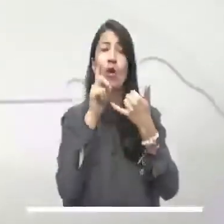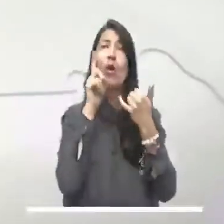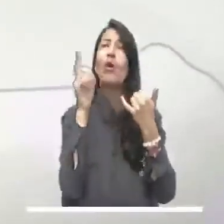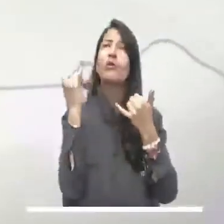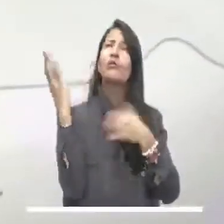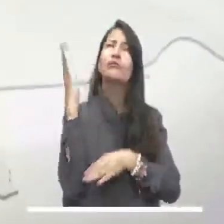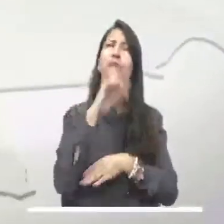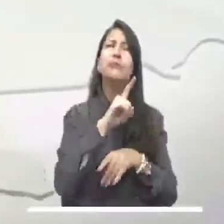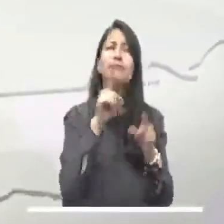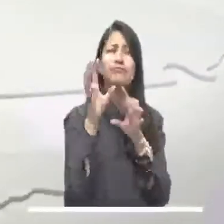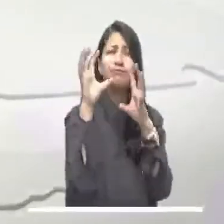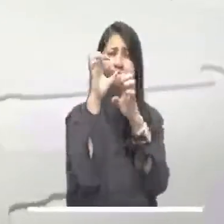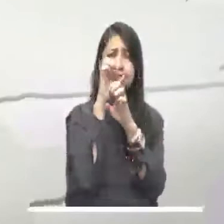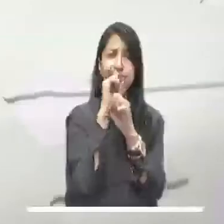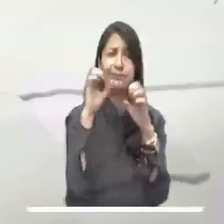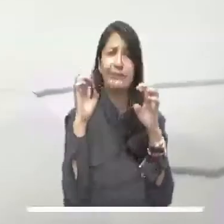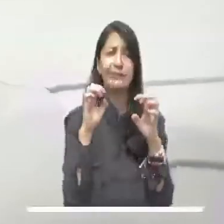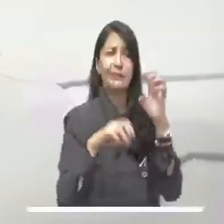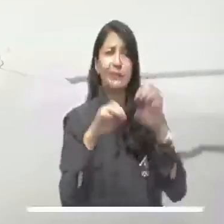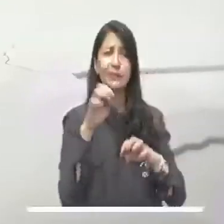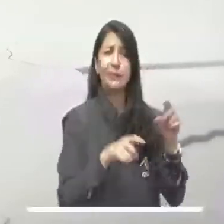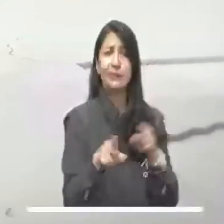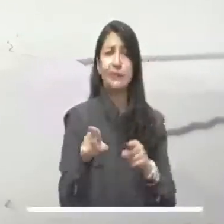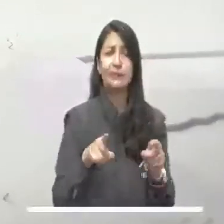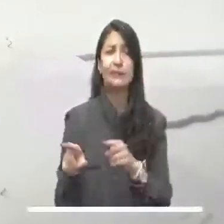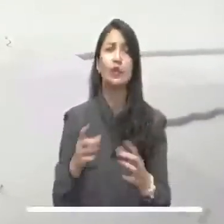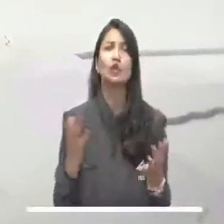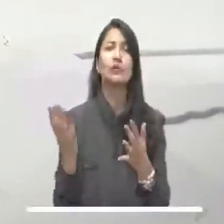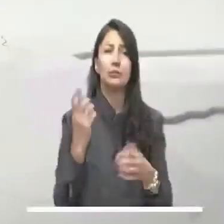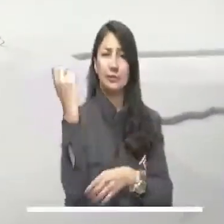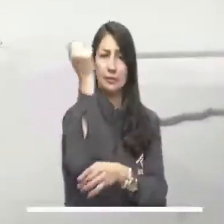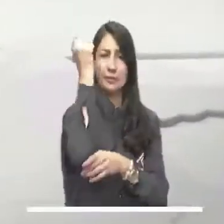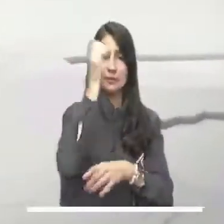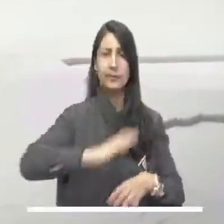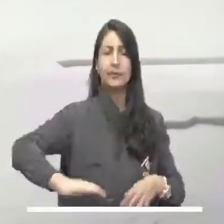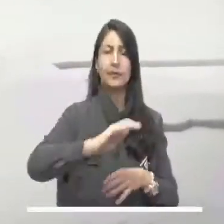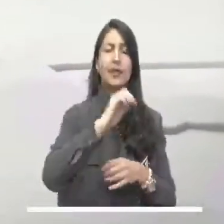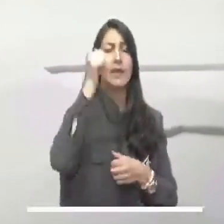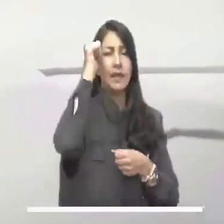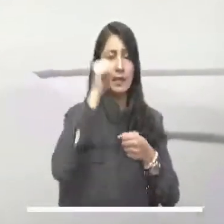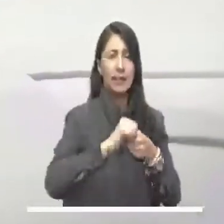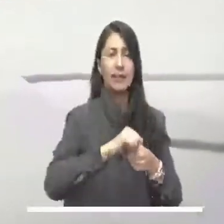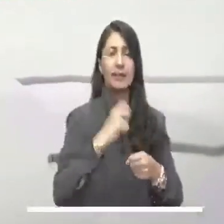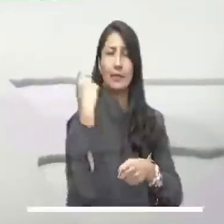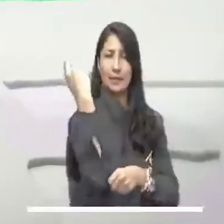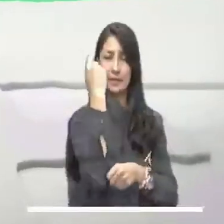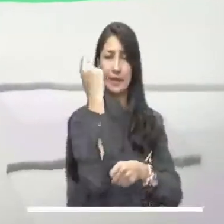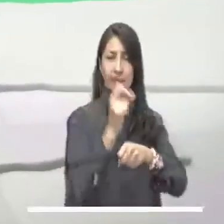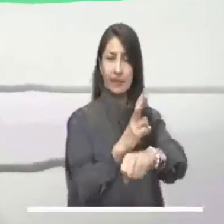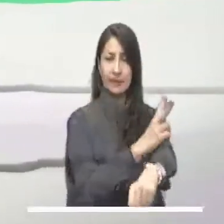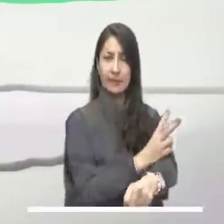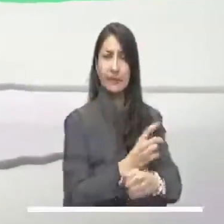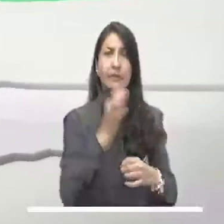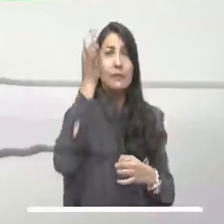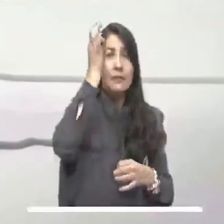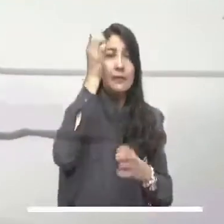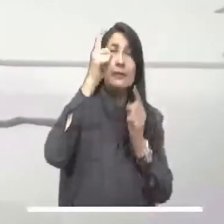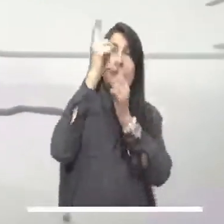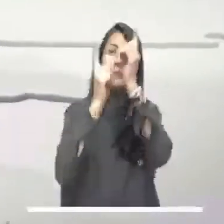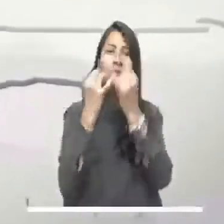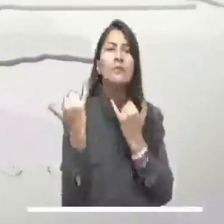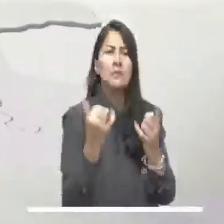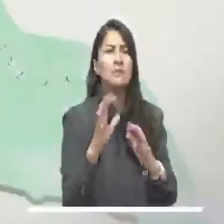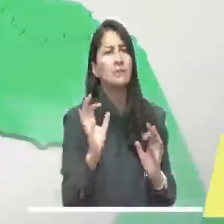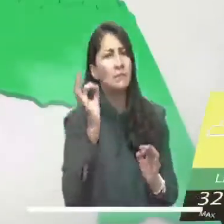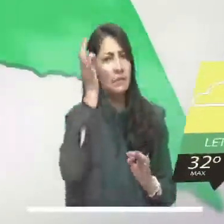La Orinoquía ve avanzar el sábado con el cielo encapotado y fuertes precipitaciones en el pie de Monte Llanero, Arauca, Meta y Bichada. No se